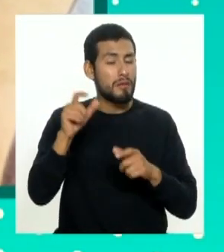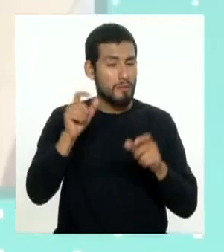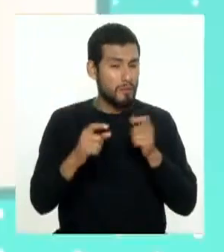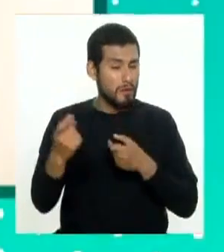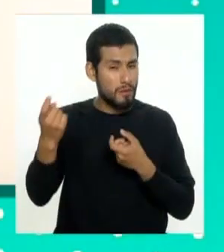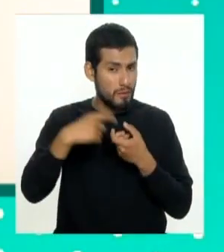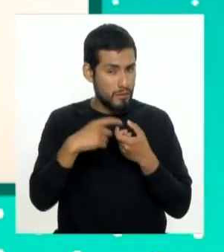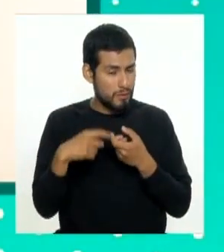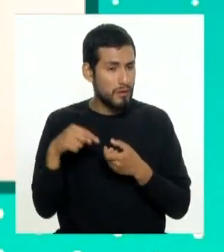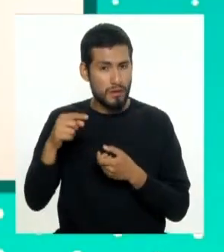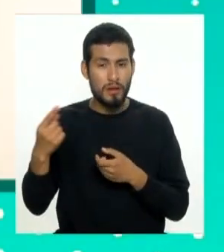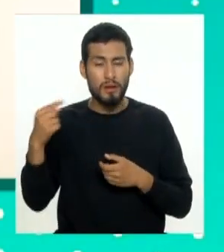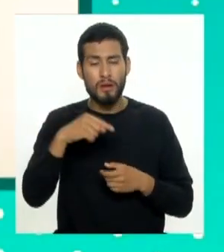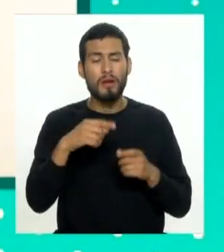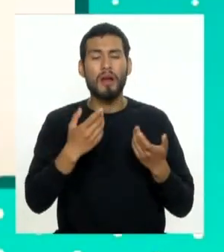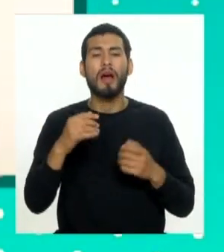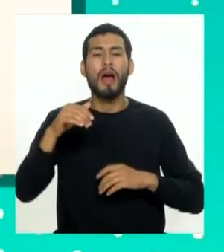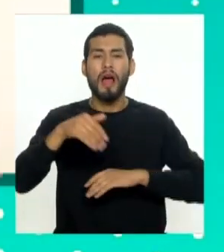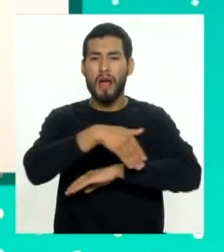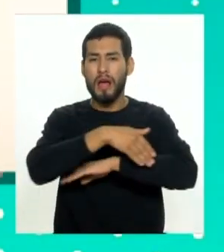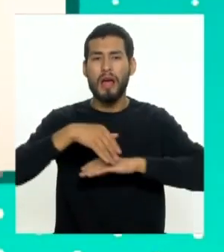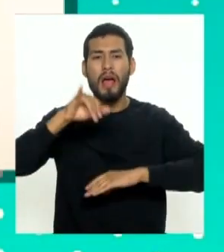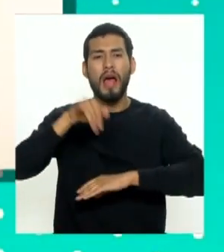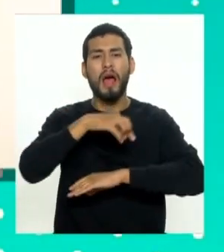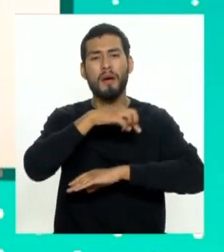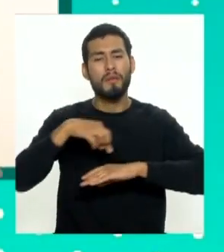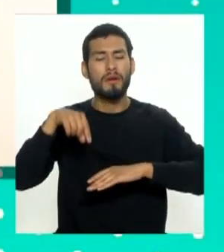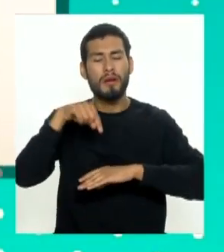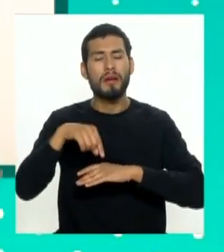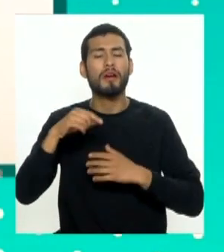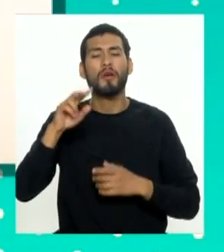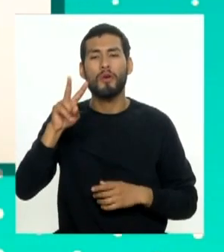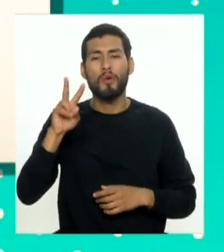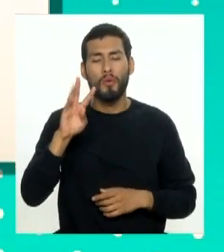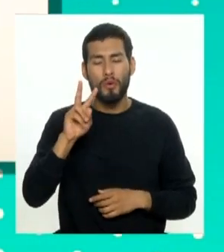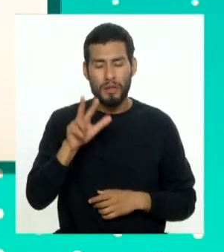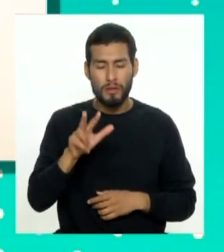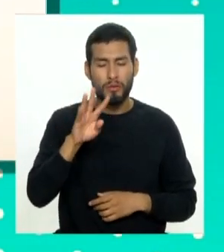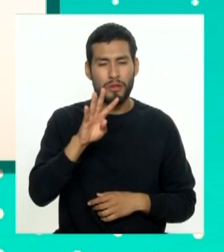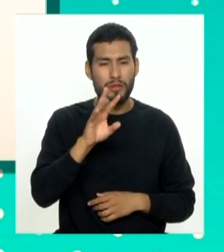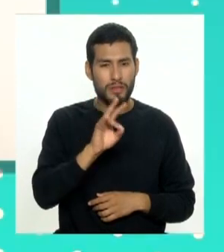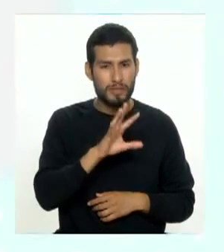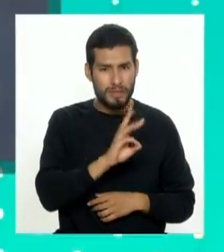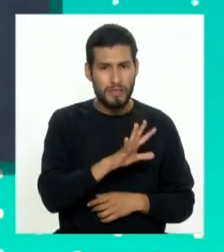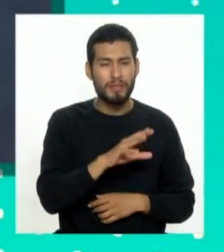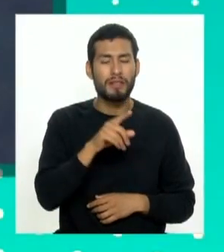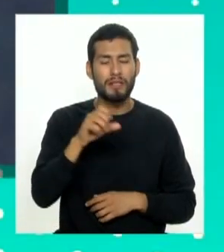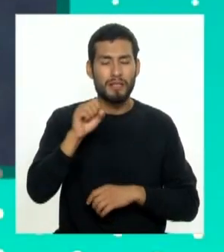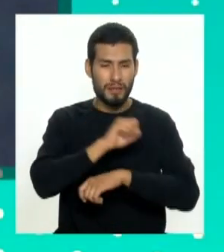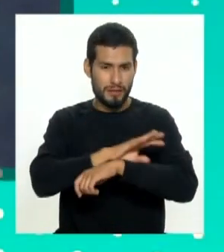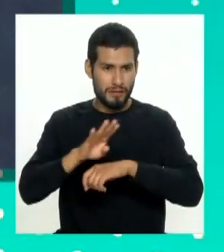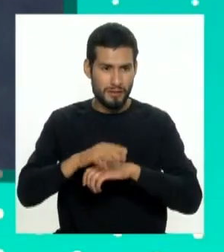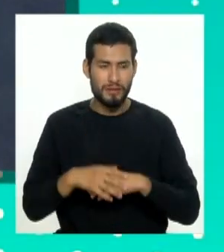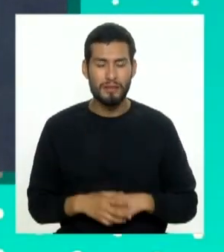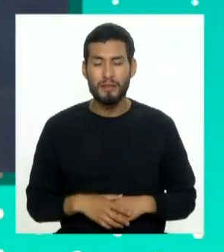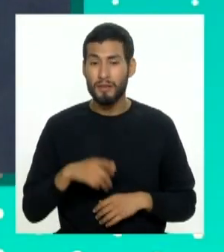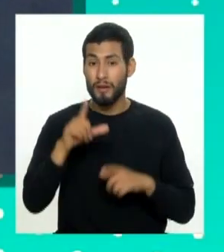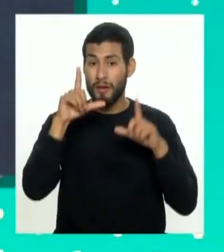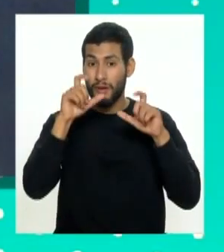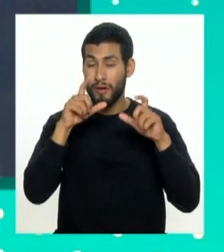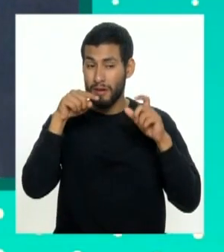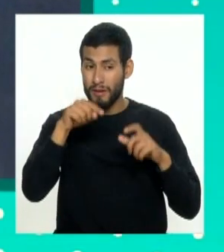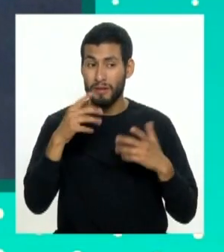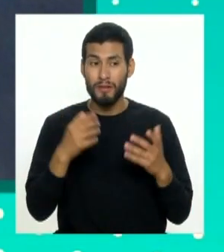acércate a la avenida Javier Prado Este 2465 San Borja La muestra fotográfica